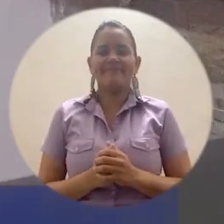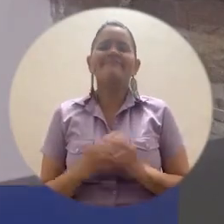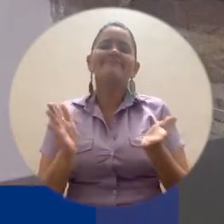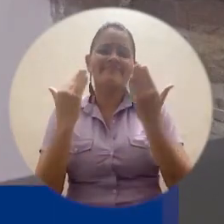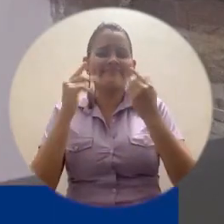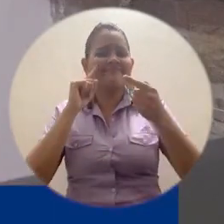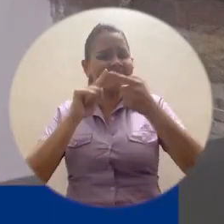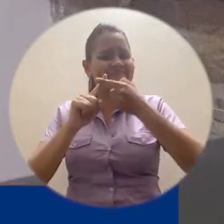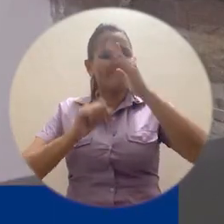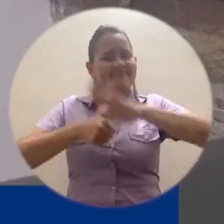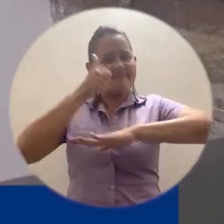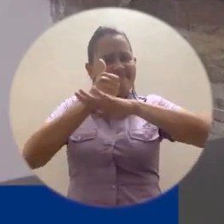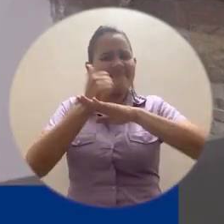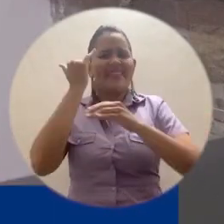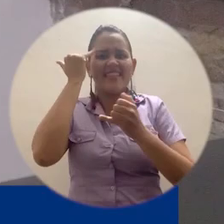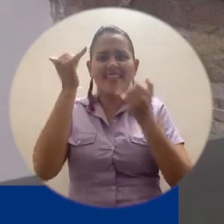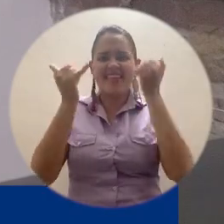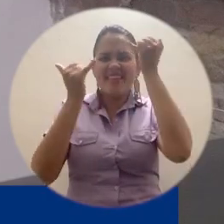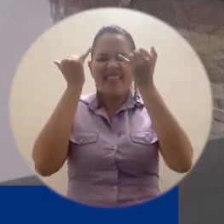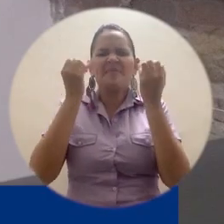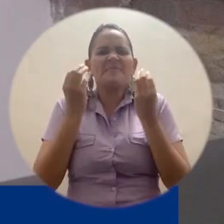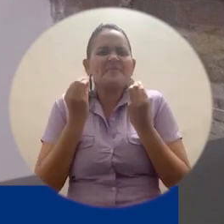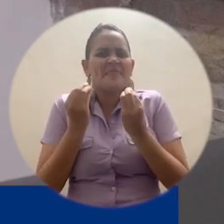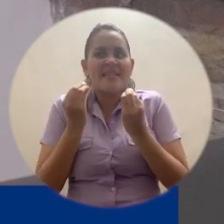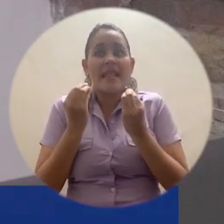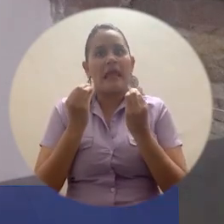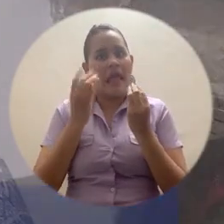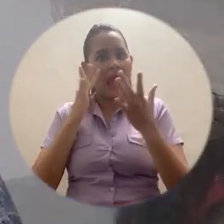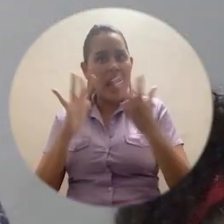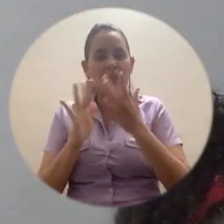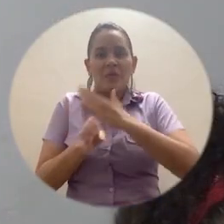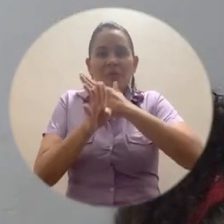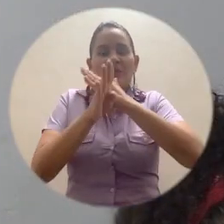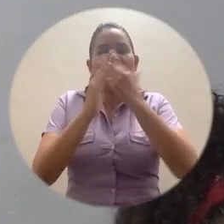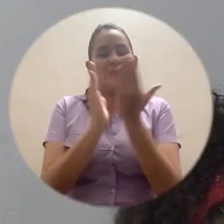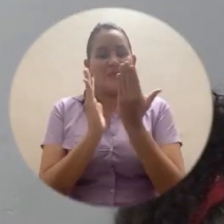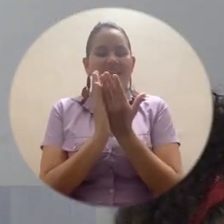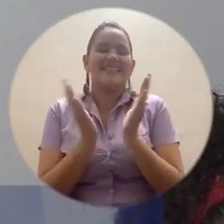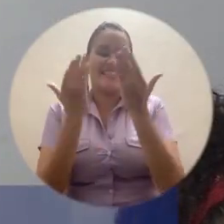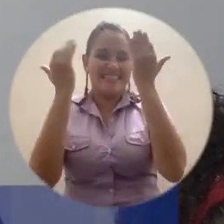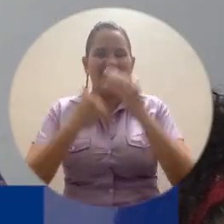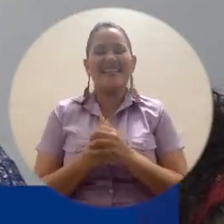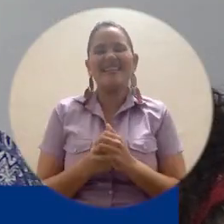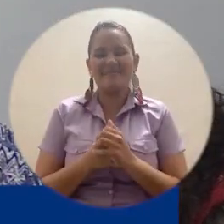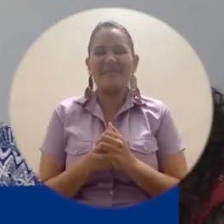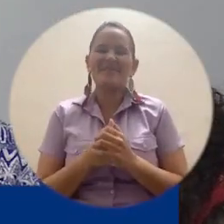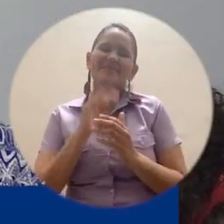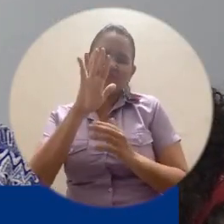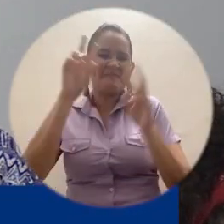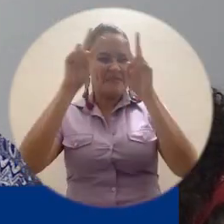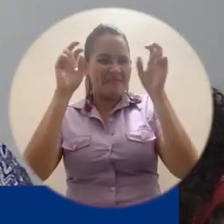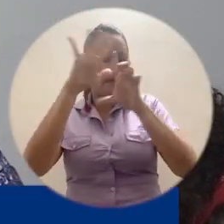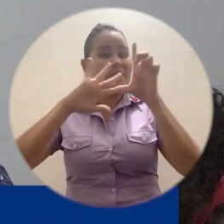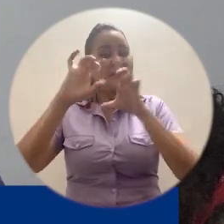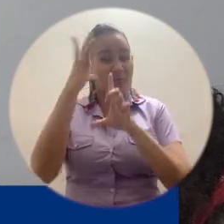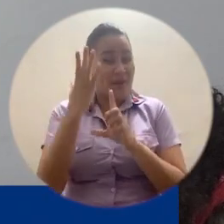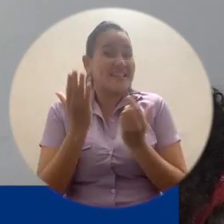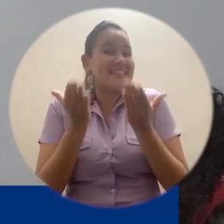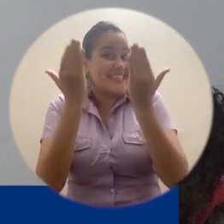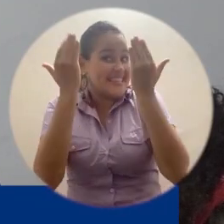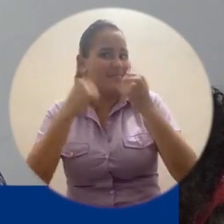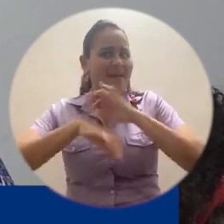medidas preventivas, como lo es aplicar la virtualidad. Es una manera de que no paran de estudiar, sino que están